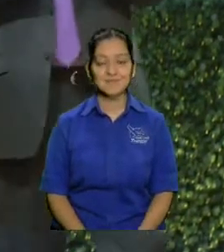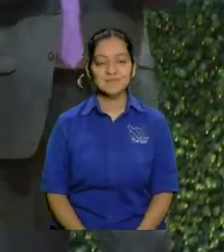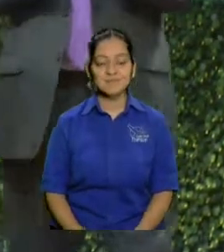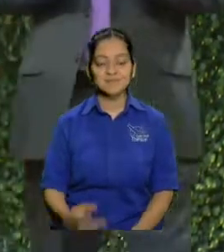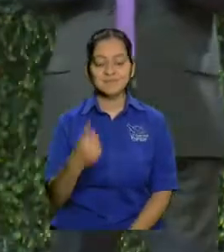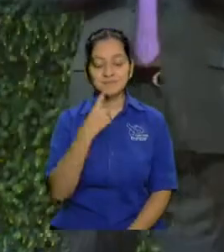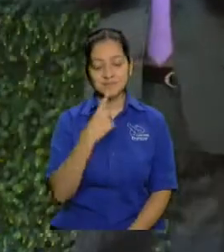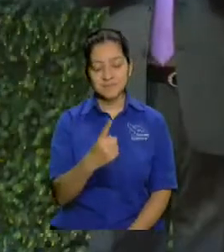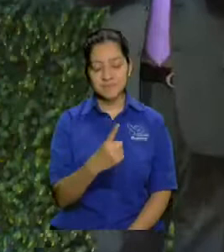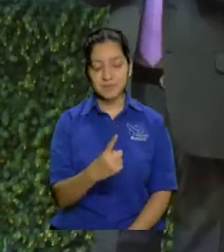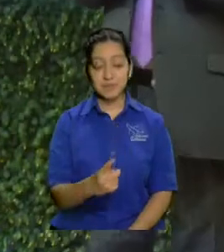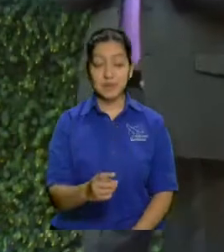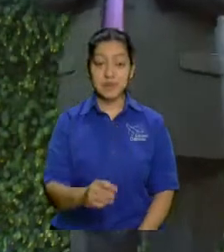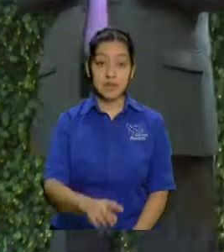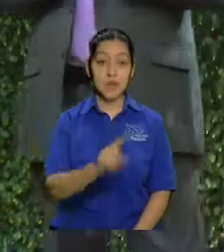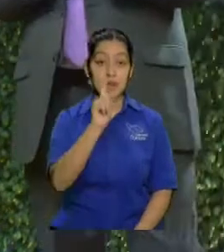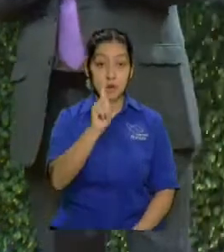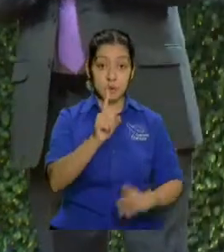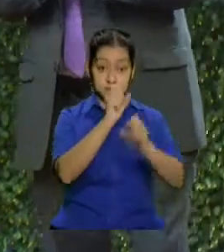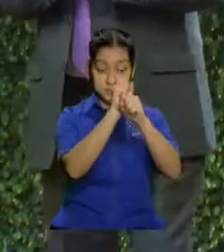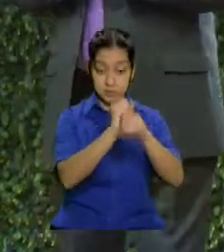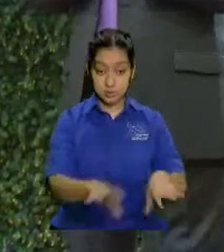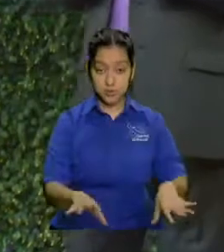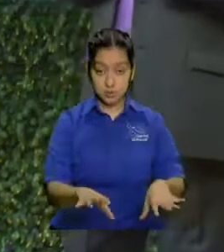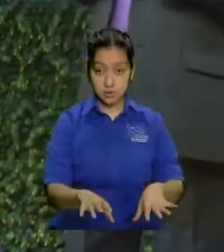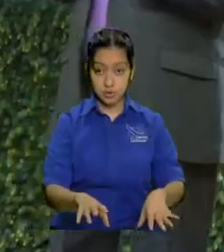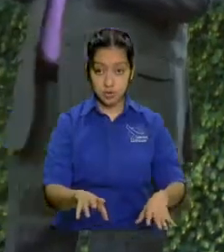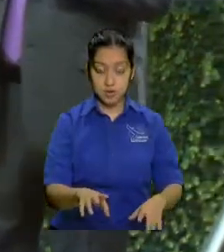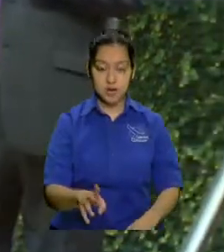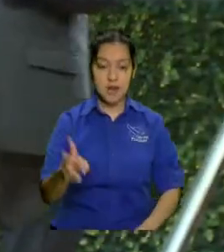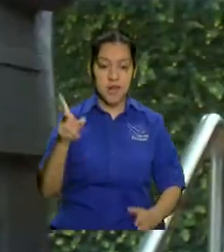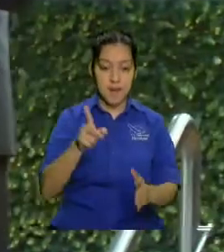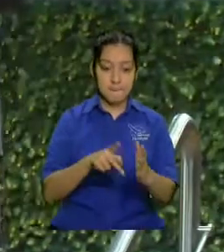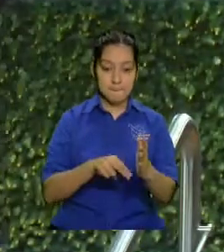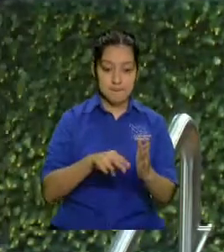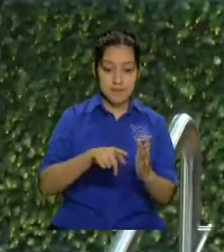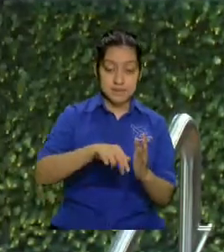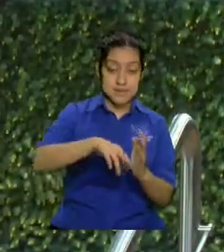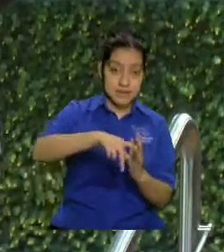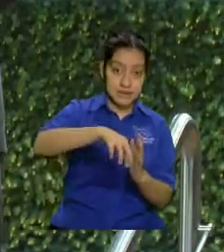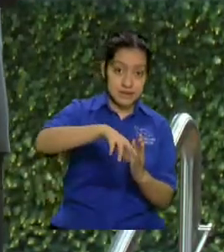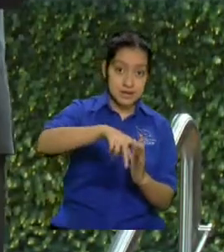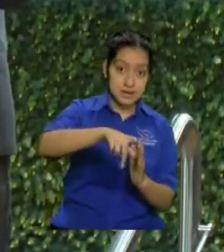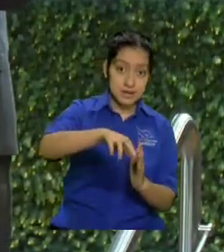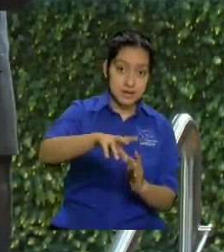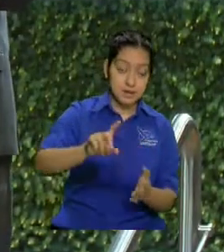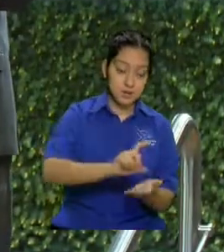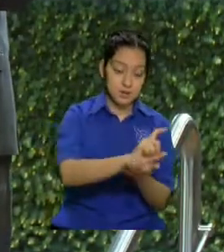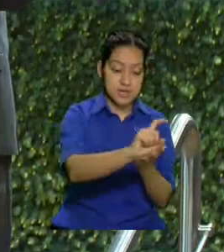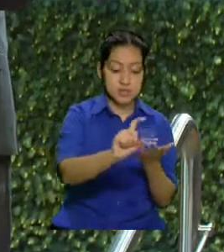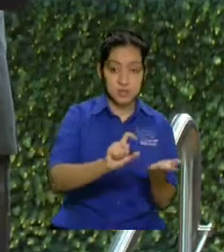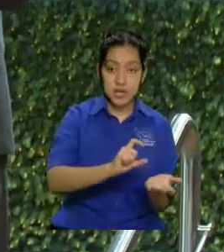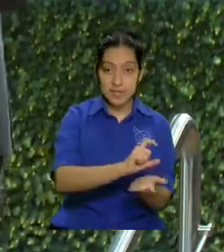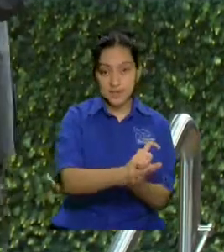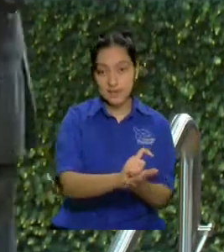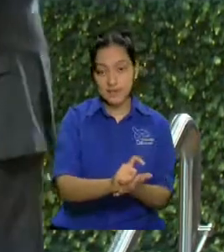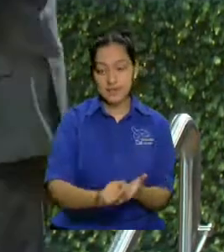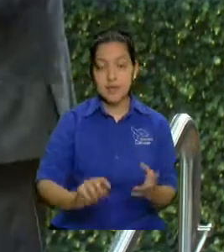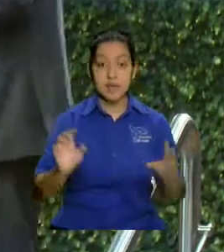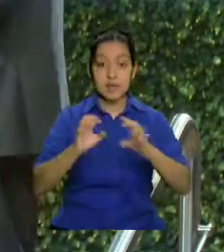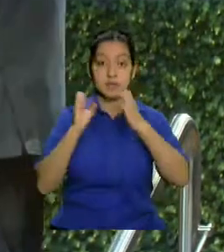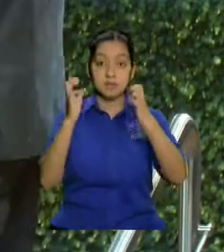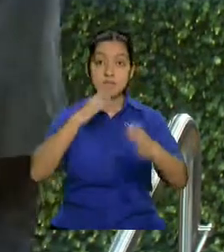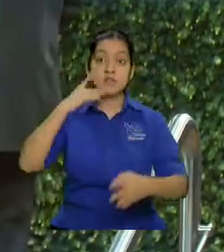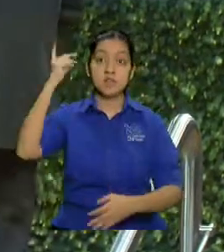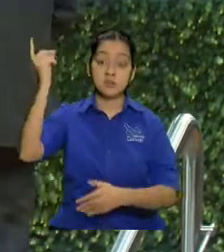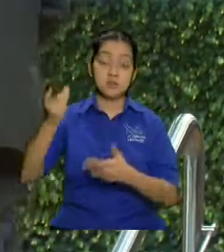un destructor iba a pasar por la un destructor iba a pasar por por por una ciudad y entonces Dios